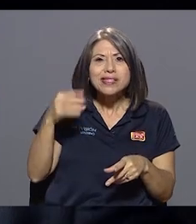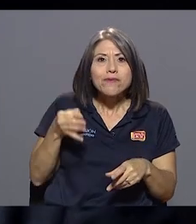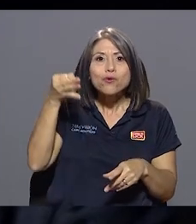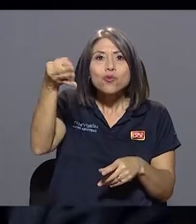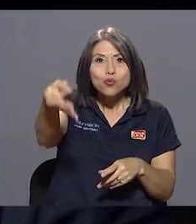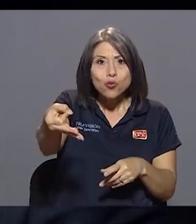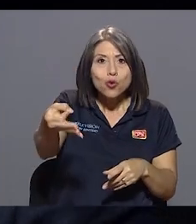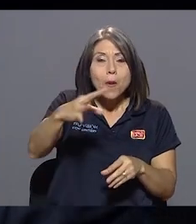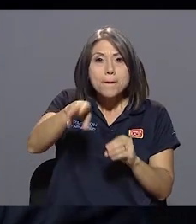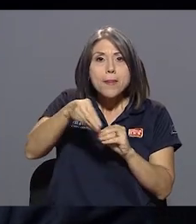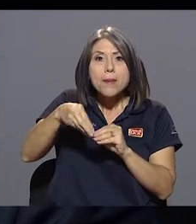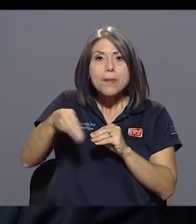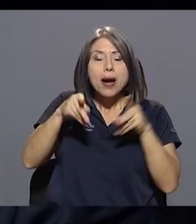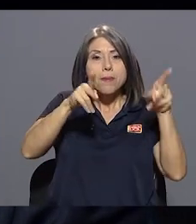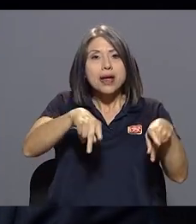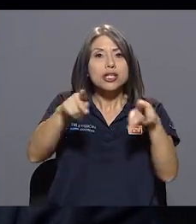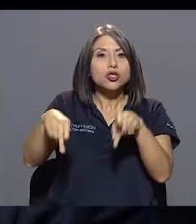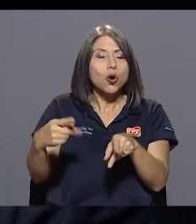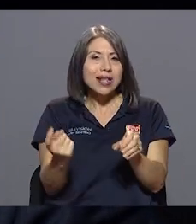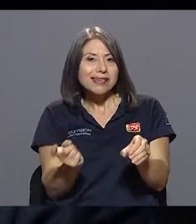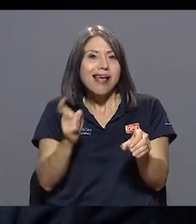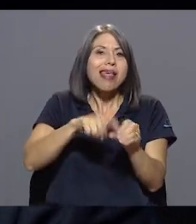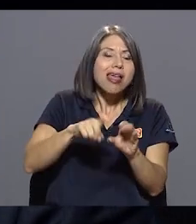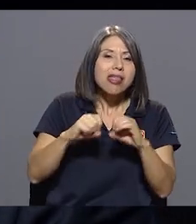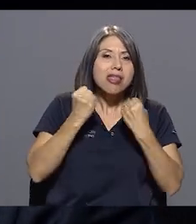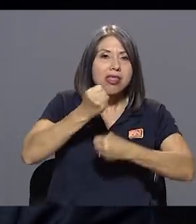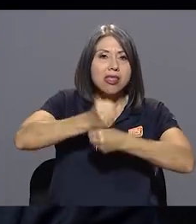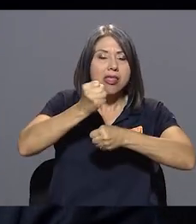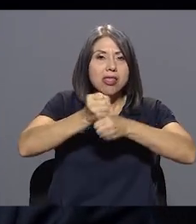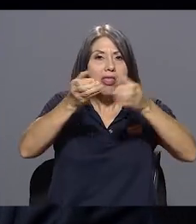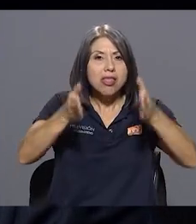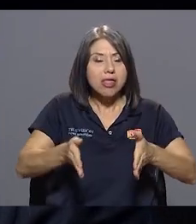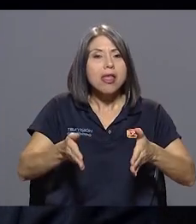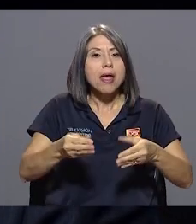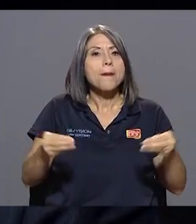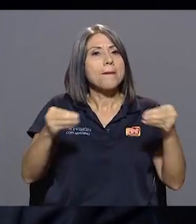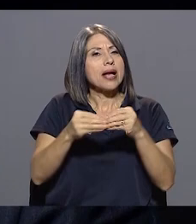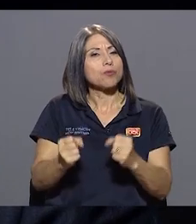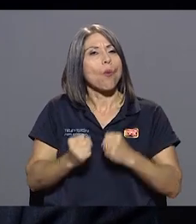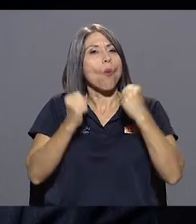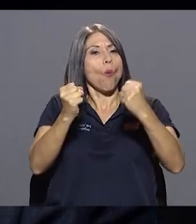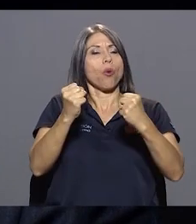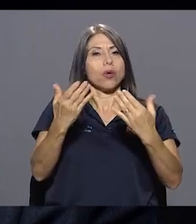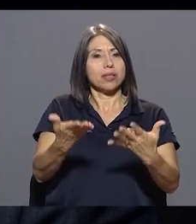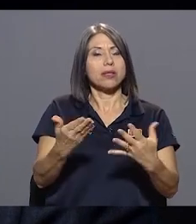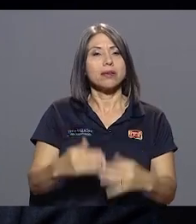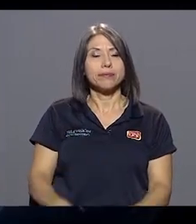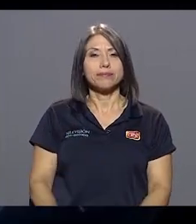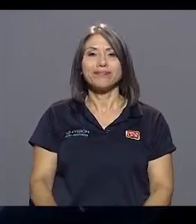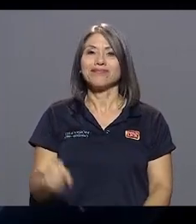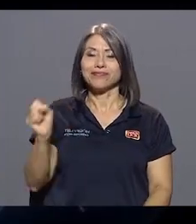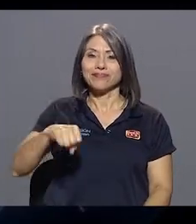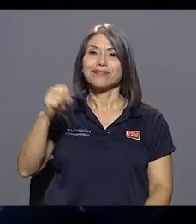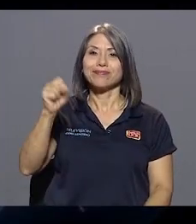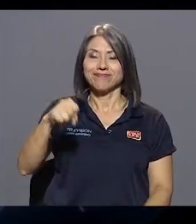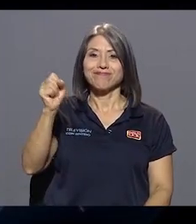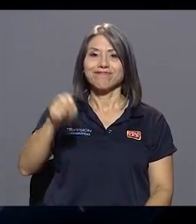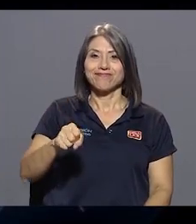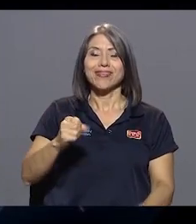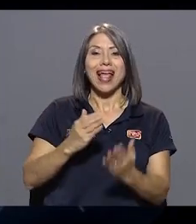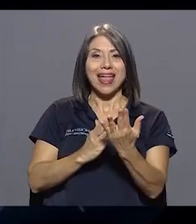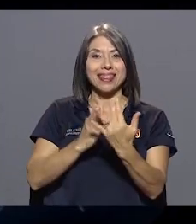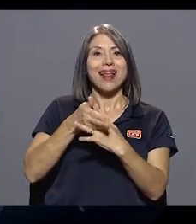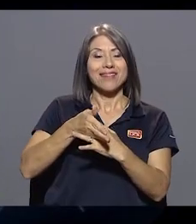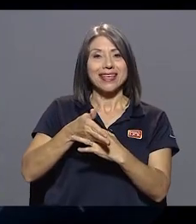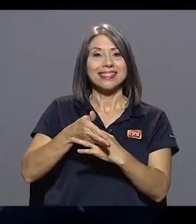una cantidad mejorada de personas que confeccionen de una manera más potente el sindicato? Sí, precisamente a través de la